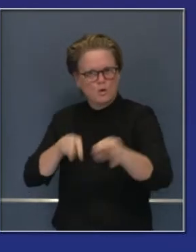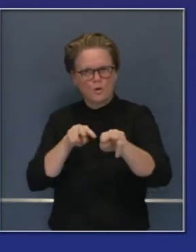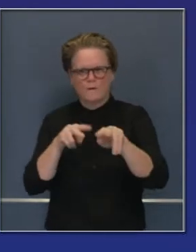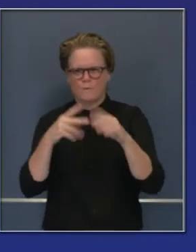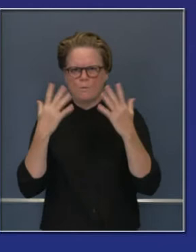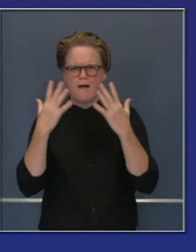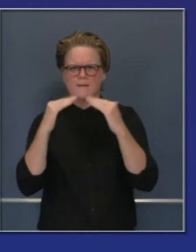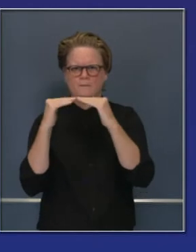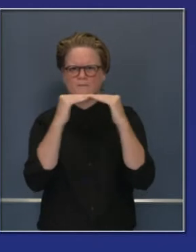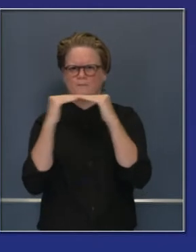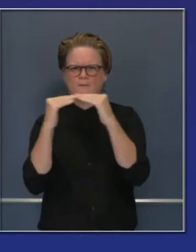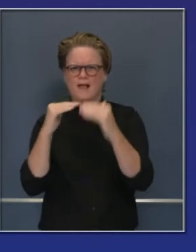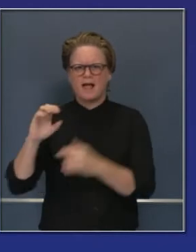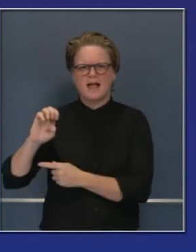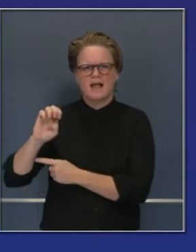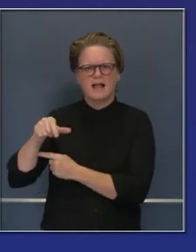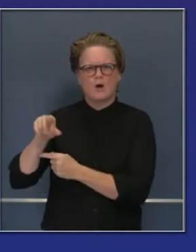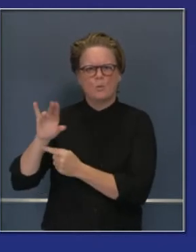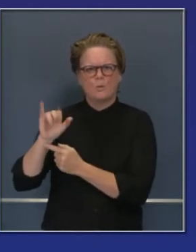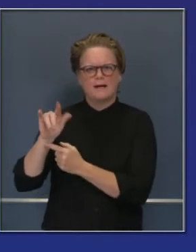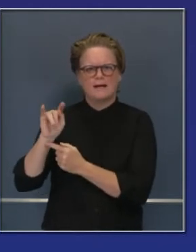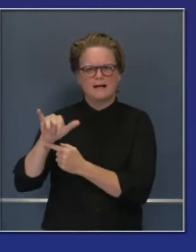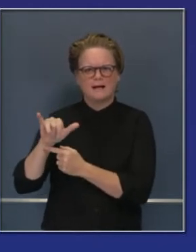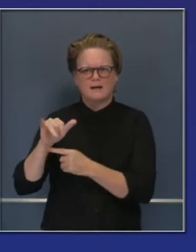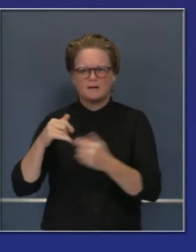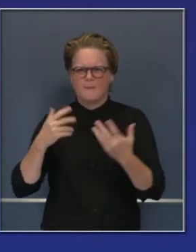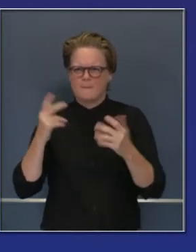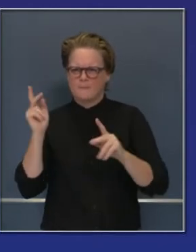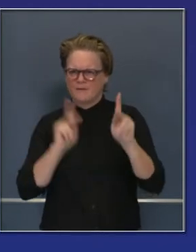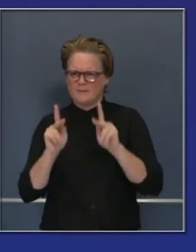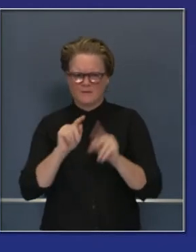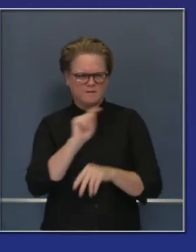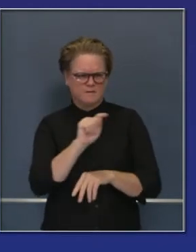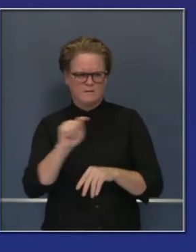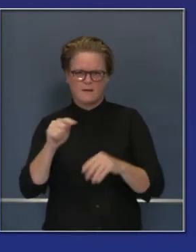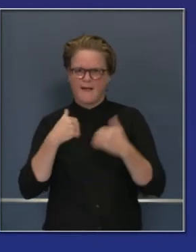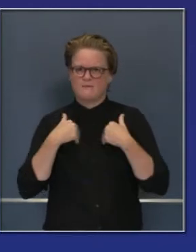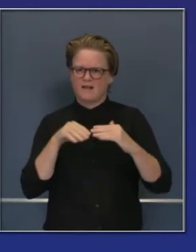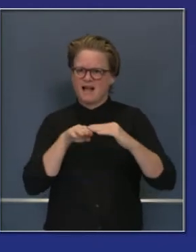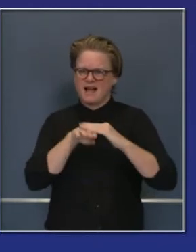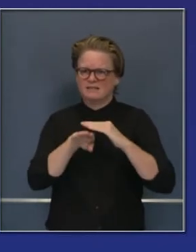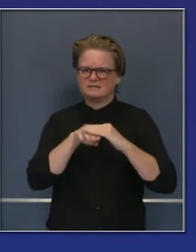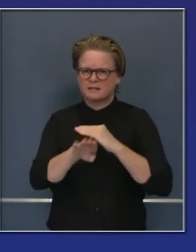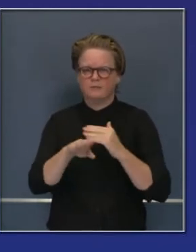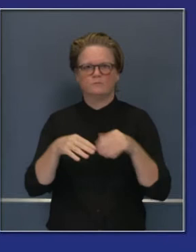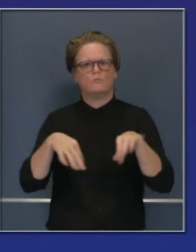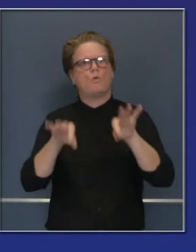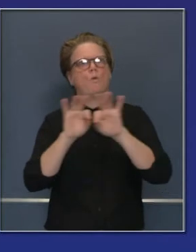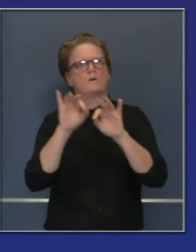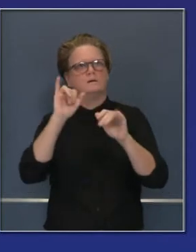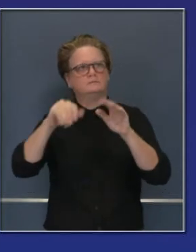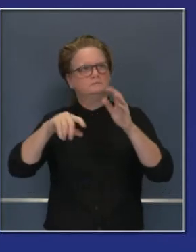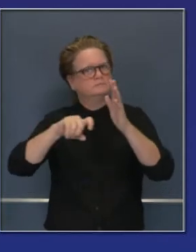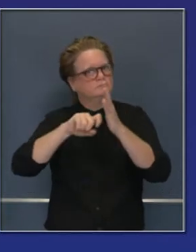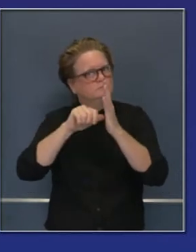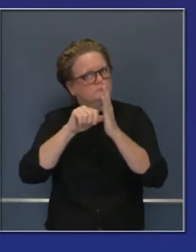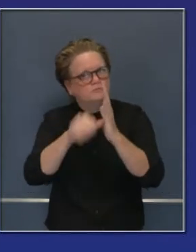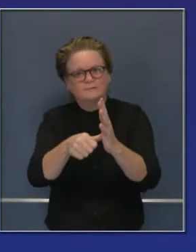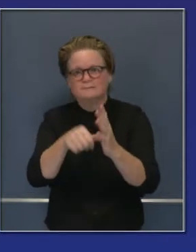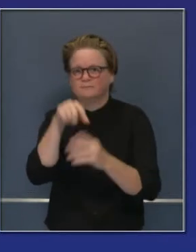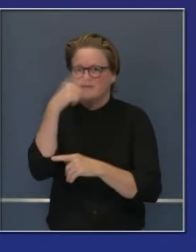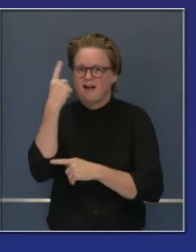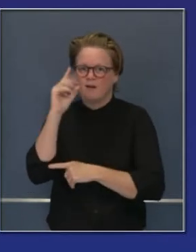considerando la distribución de forma muy activa. Y considerando la distribución, asegurándonos de que las comunidades de